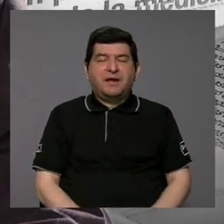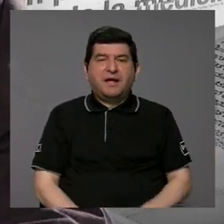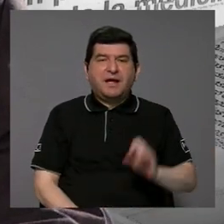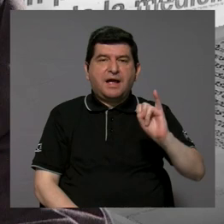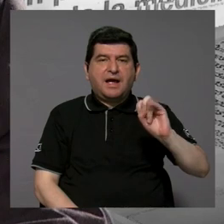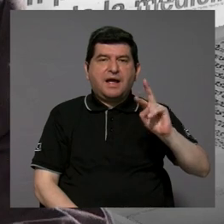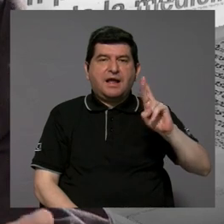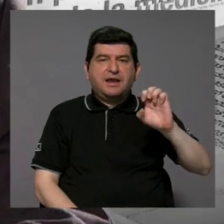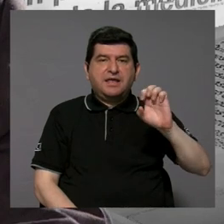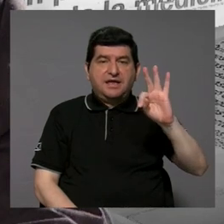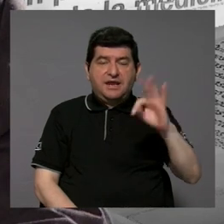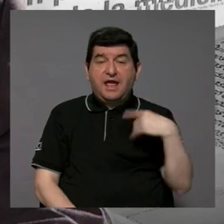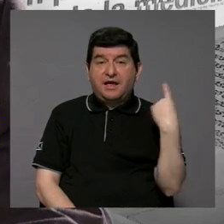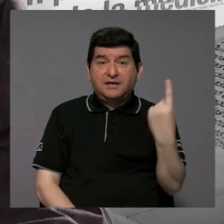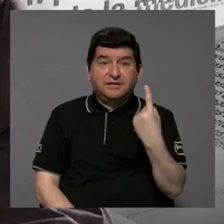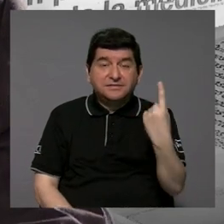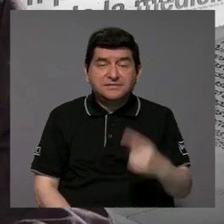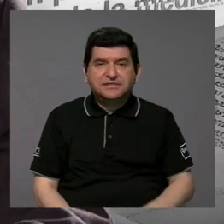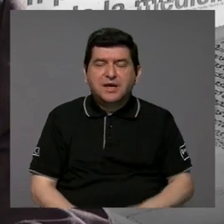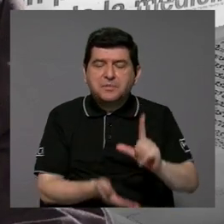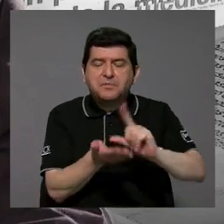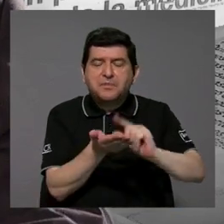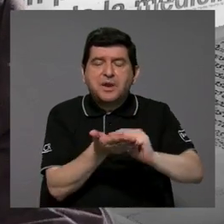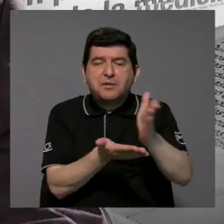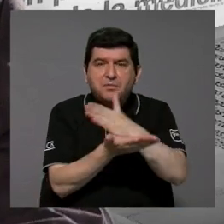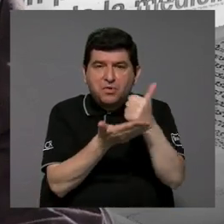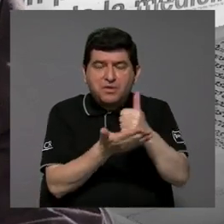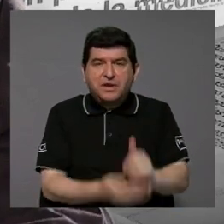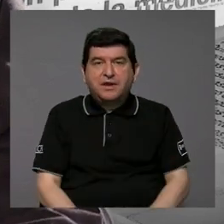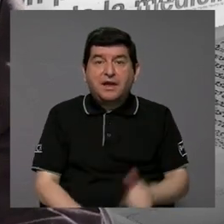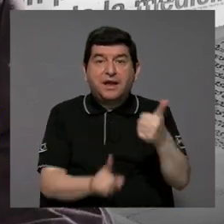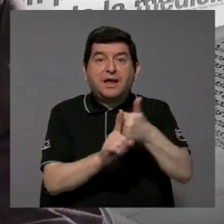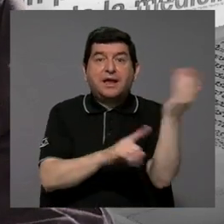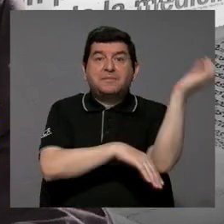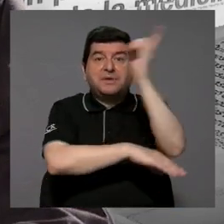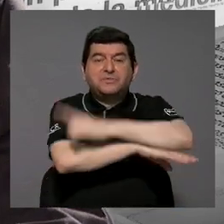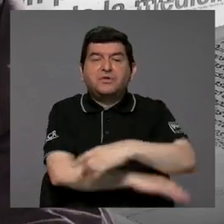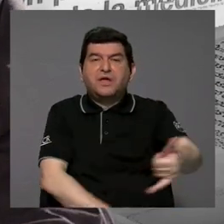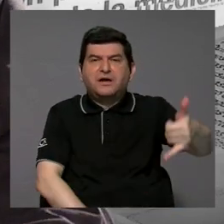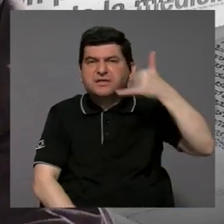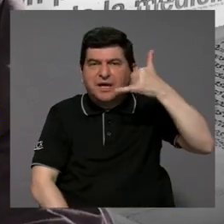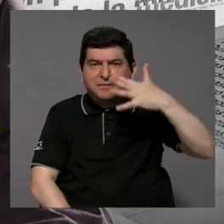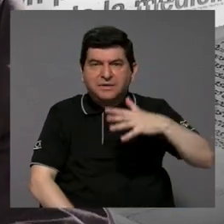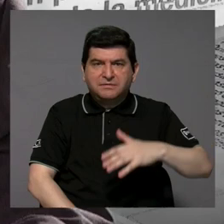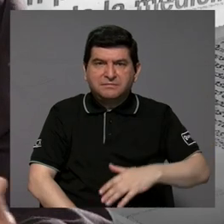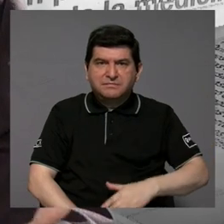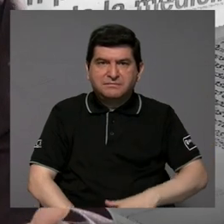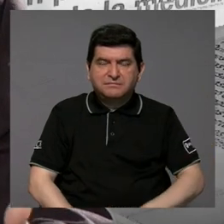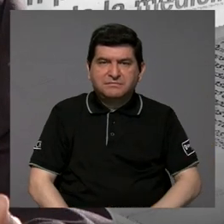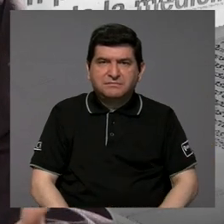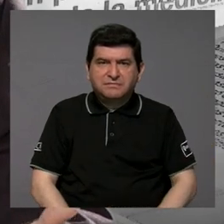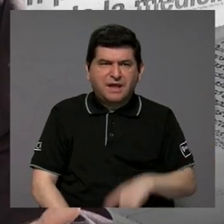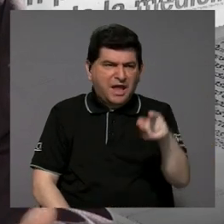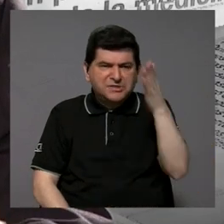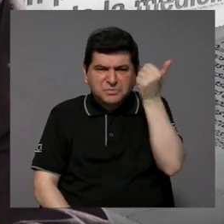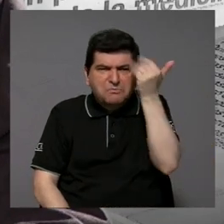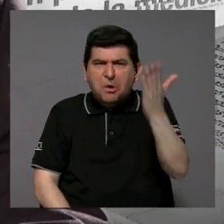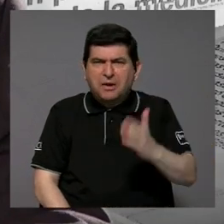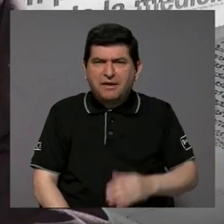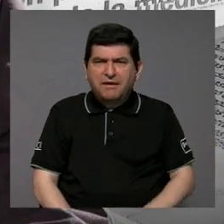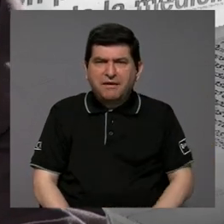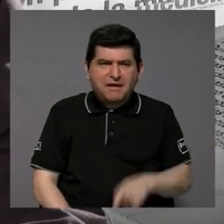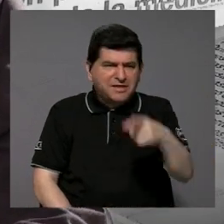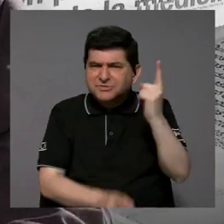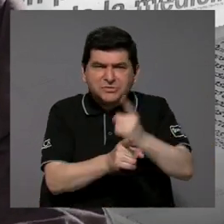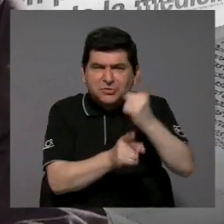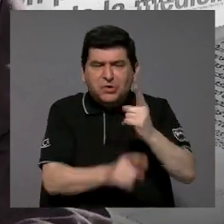Aliret siempre publica algo ya y el mismo día de la publicación están llamando que esto por qué, que